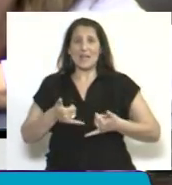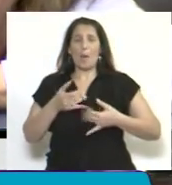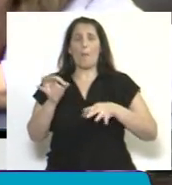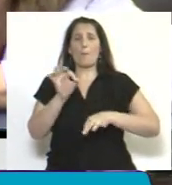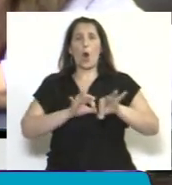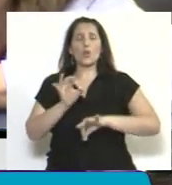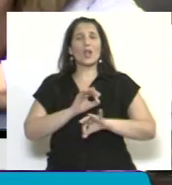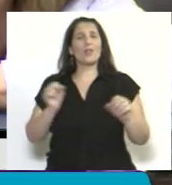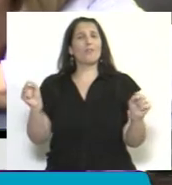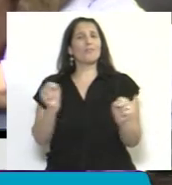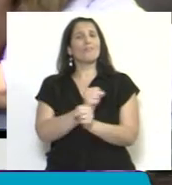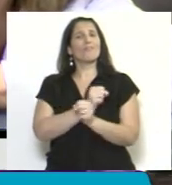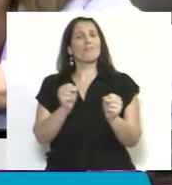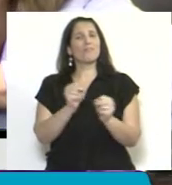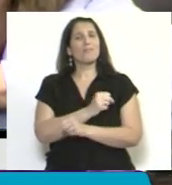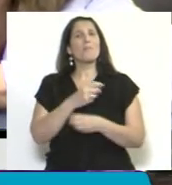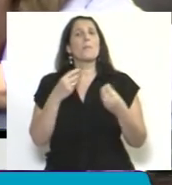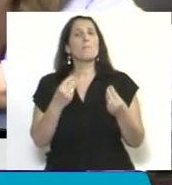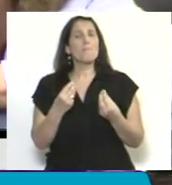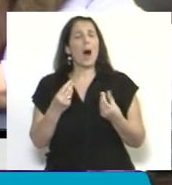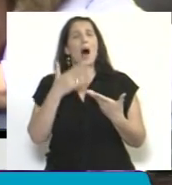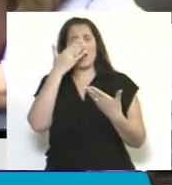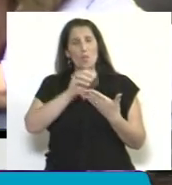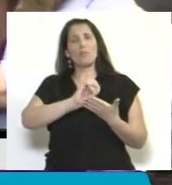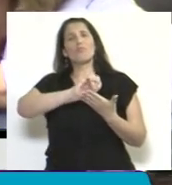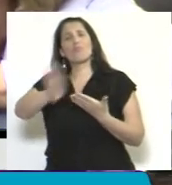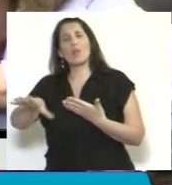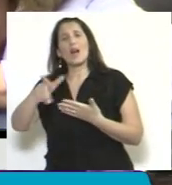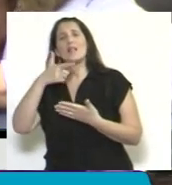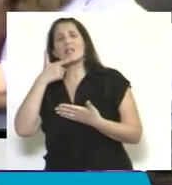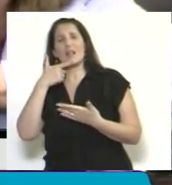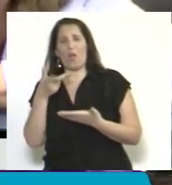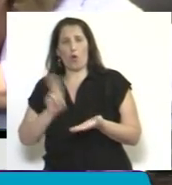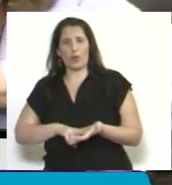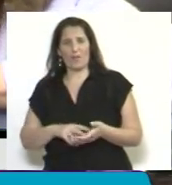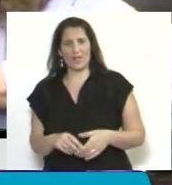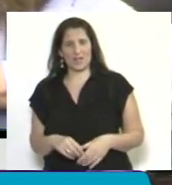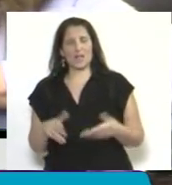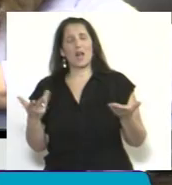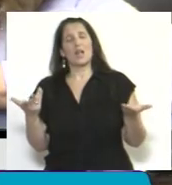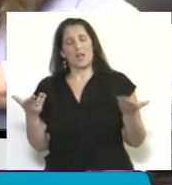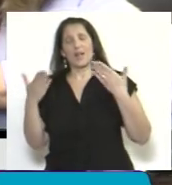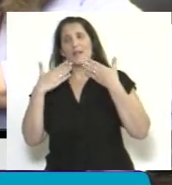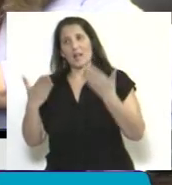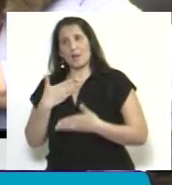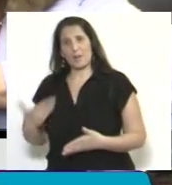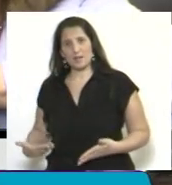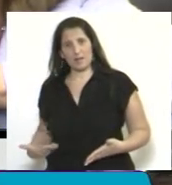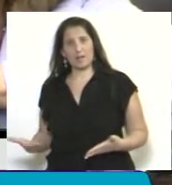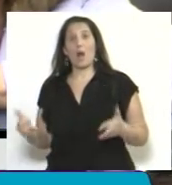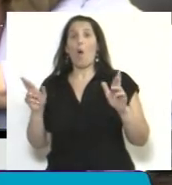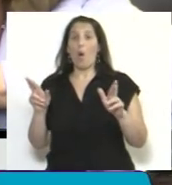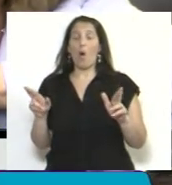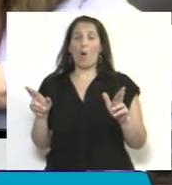tenga la sanción para ir a la Cámara del Senado nuevamente. Así que gracias, presidente, y